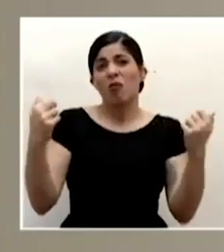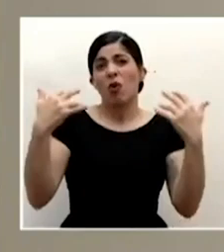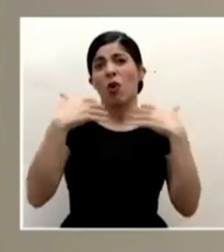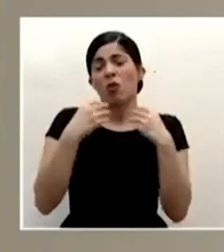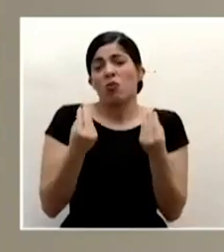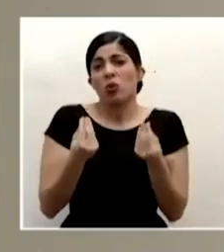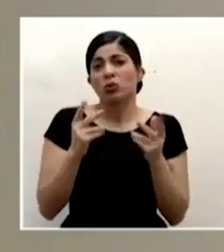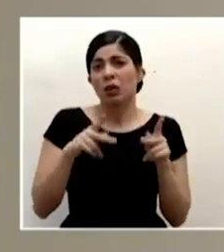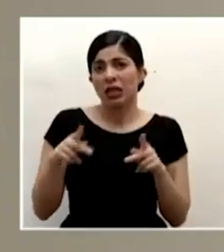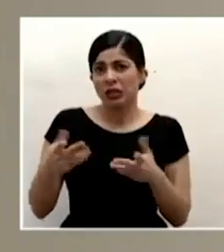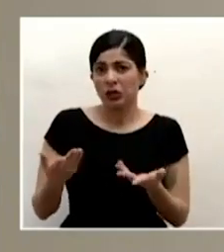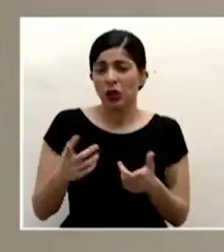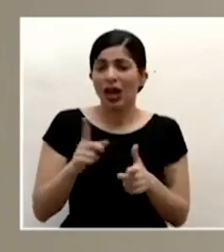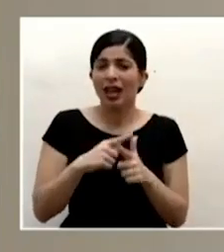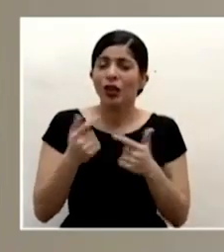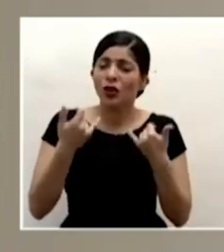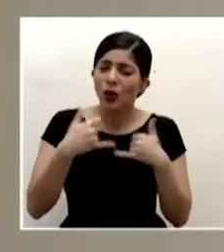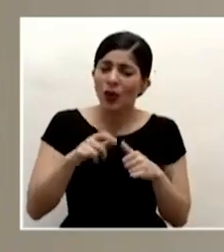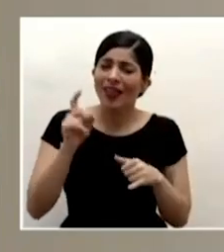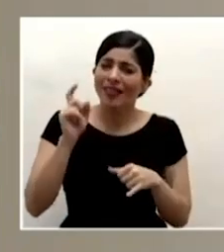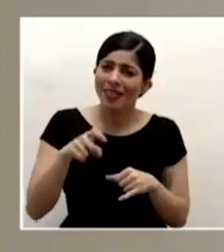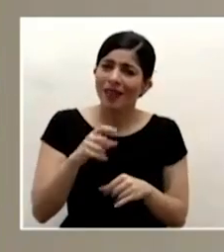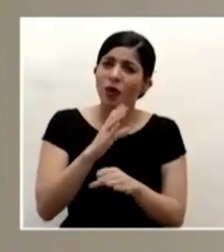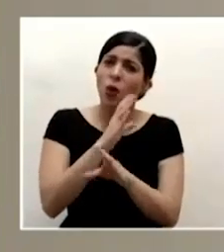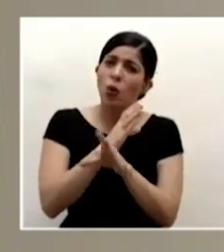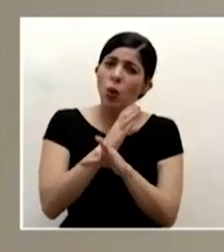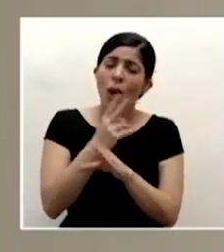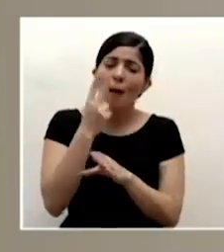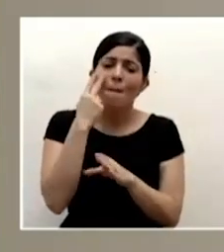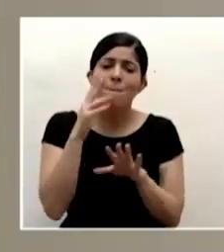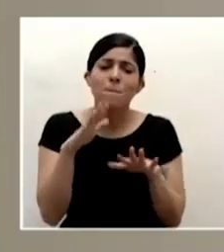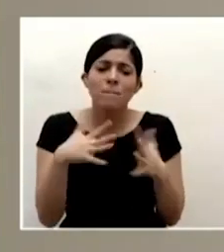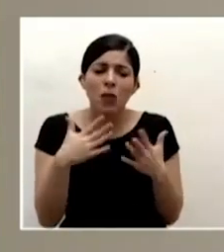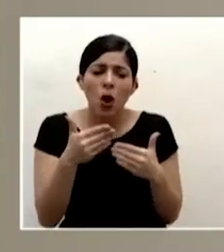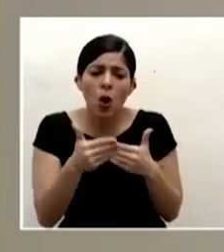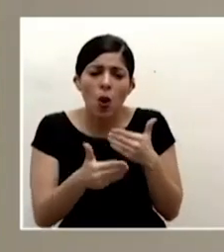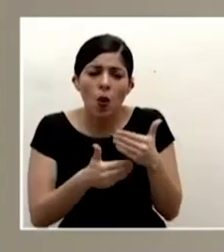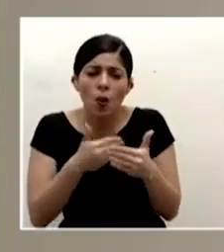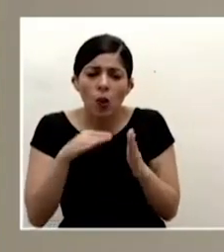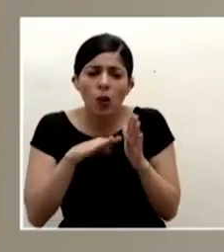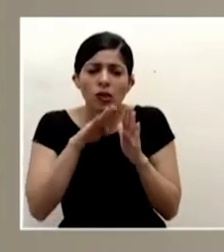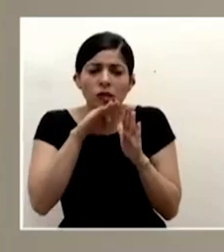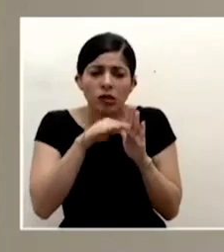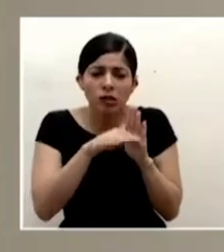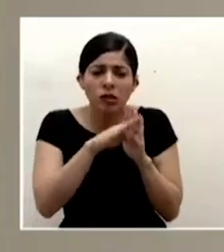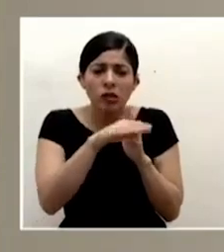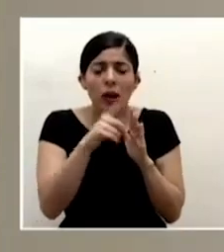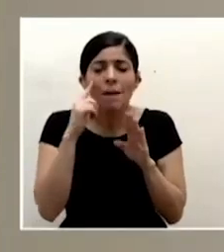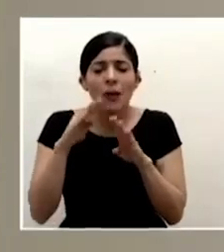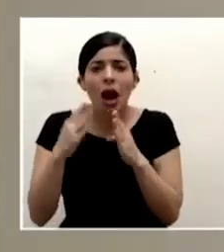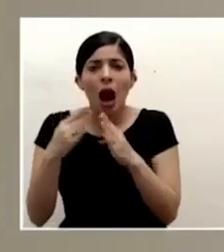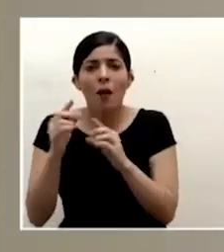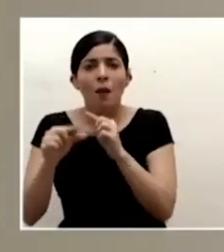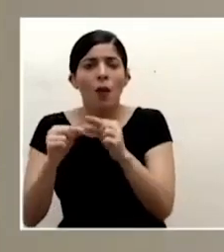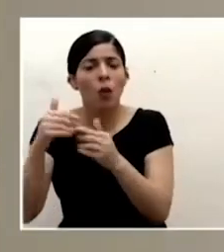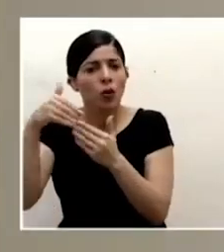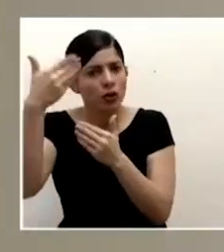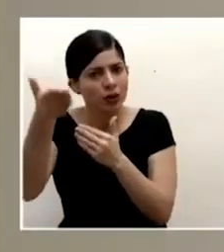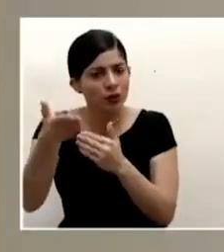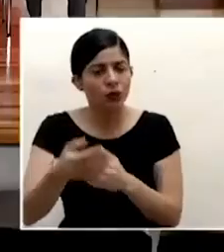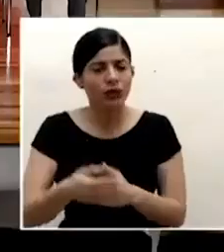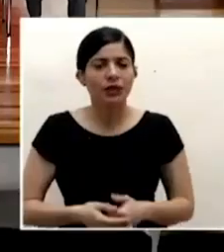conglomerado de personas y tenemos que todavía ser cautelosos para ver cómo se comporta la curva y eventualmente poder hacer una habilitación posterior gracias